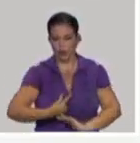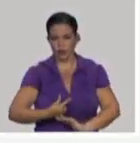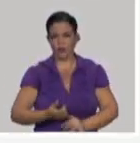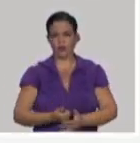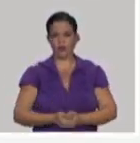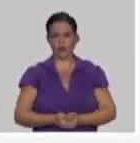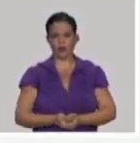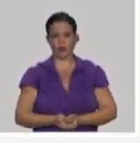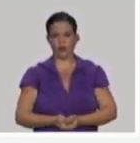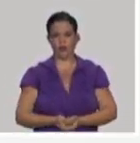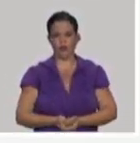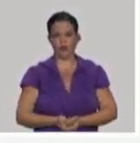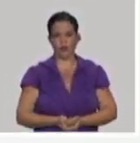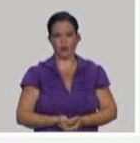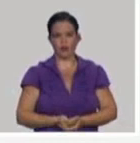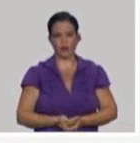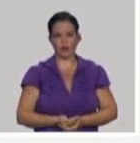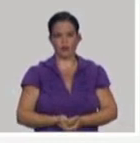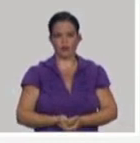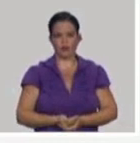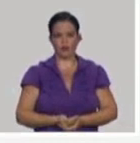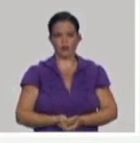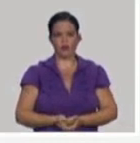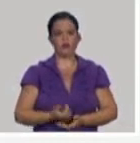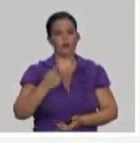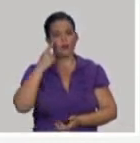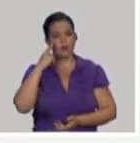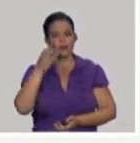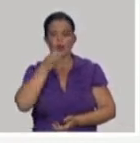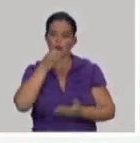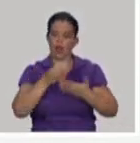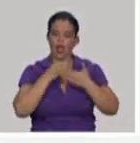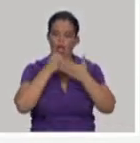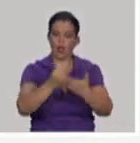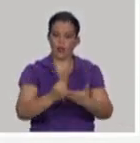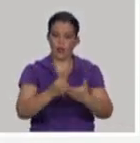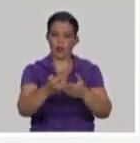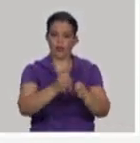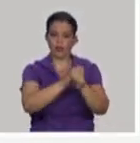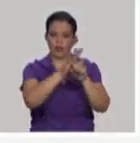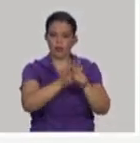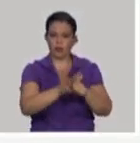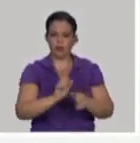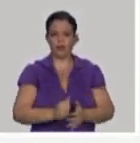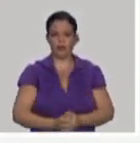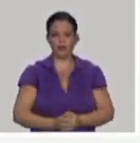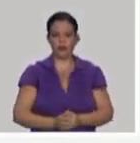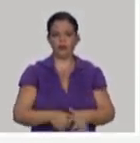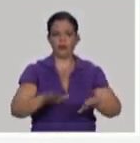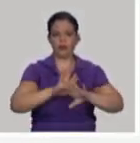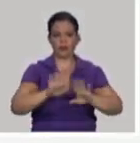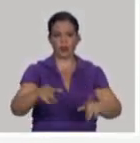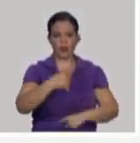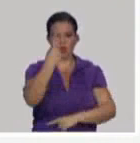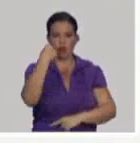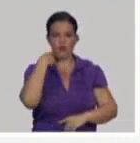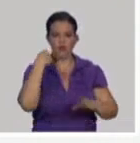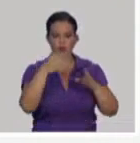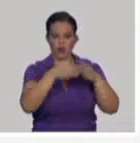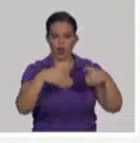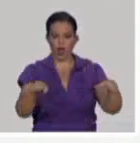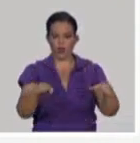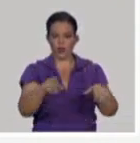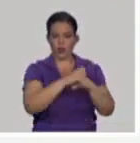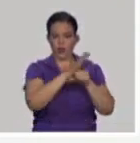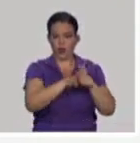a una situación tan compleja como es la la pandemia, donde hemos tenido circulación por más de un año, pero además no solo de una cepa, sino